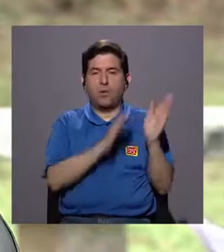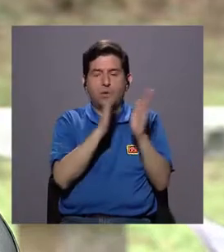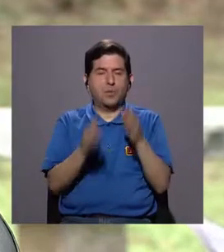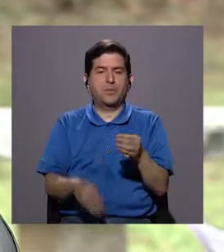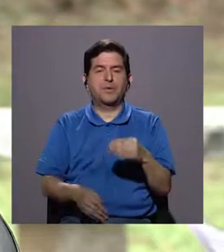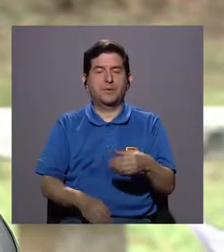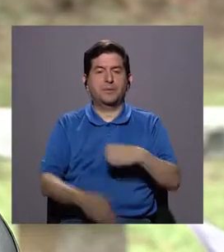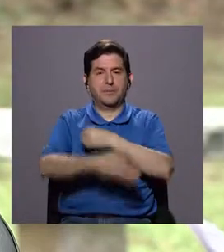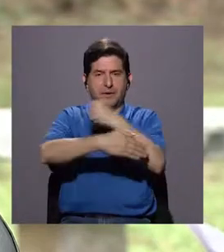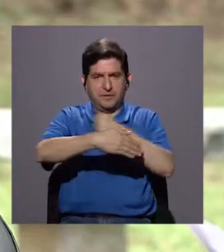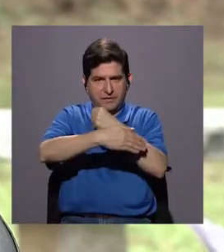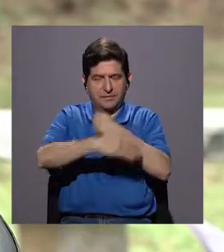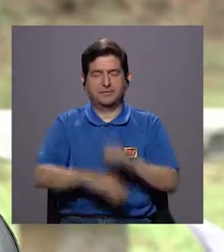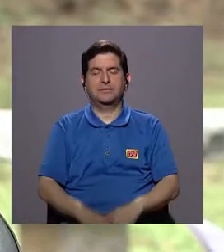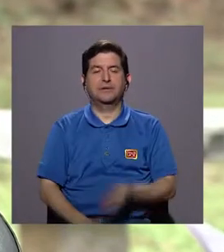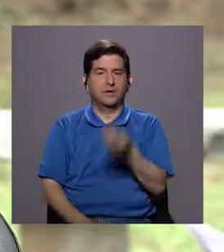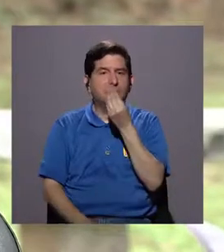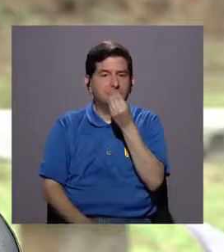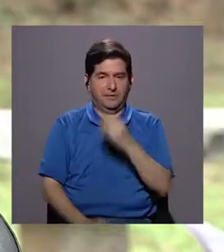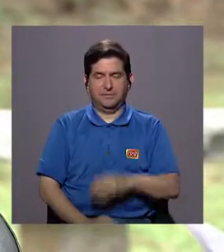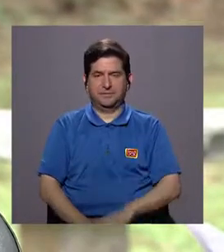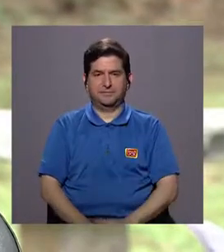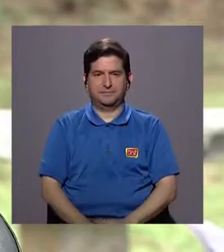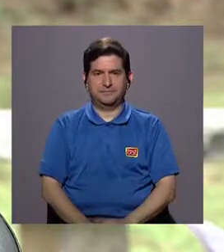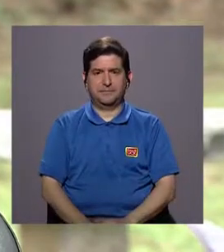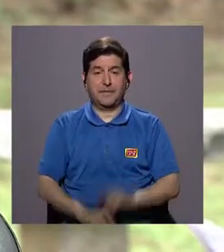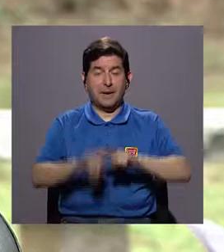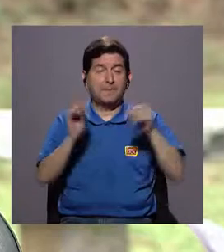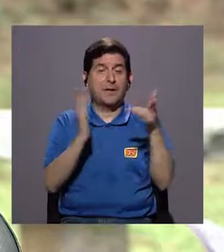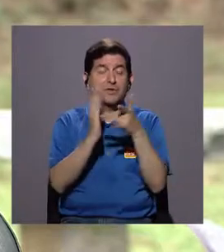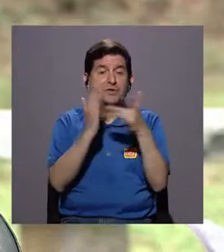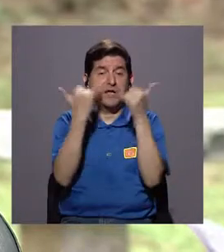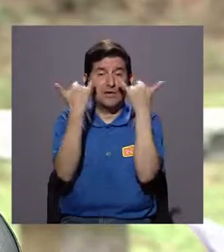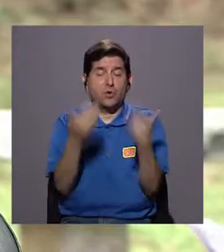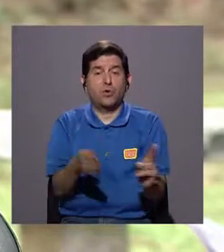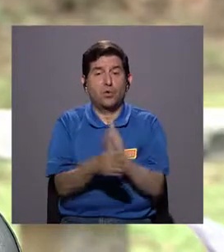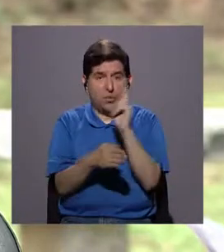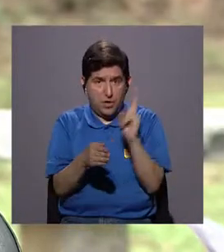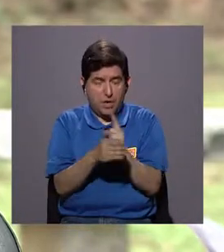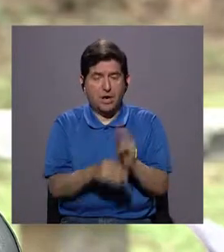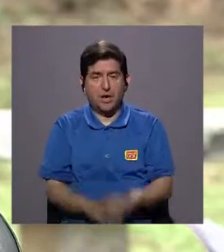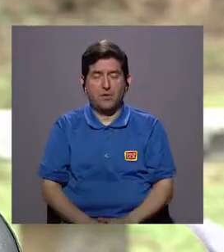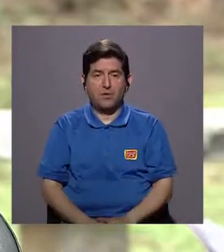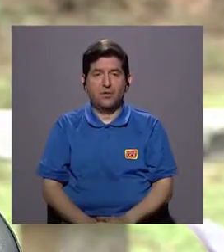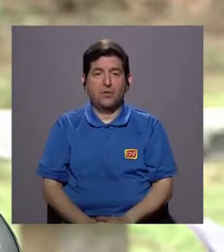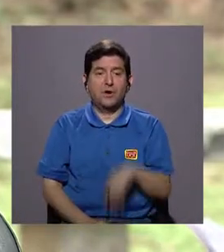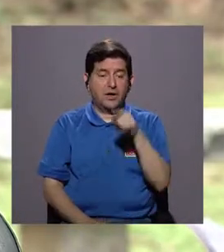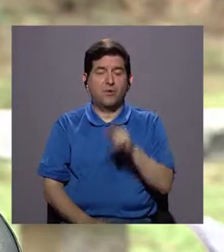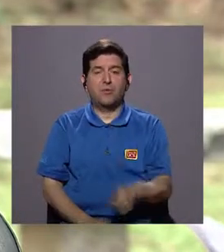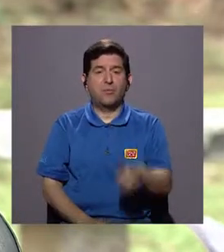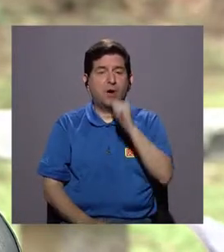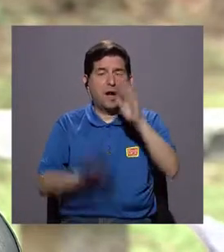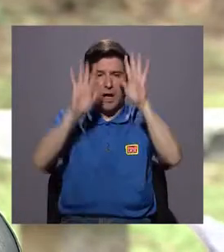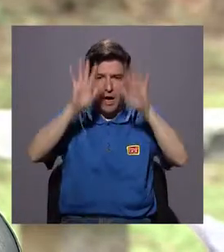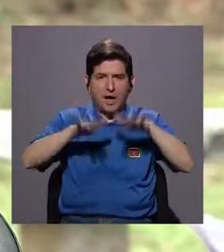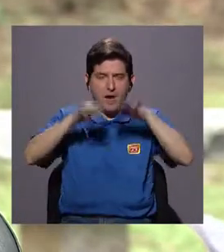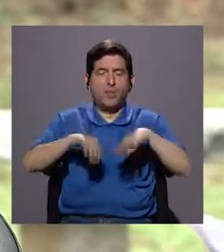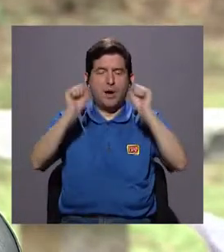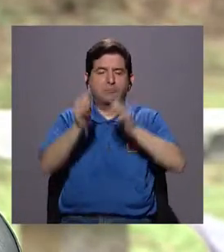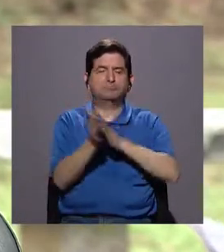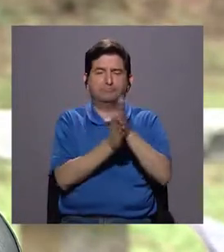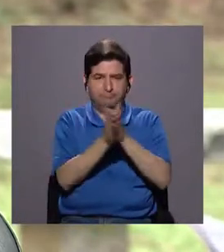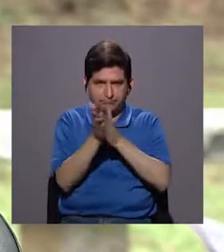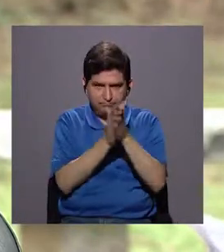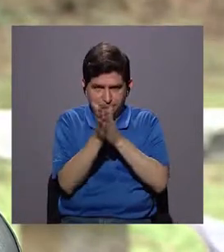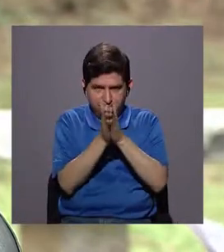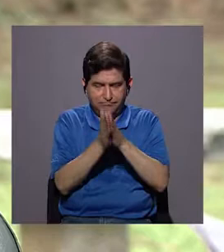preparar nuestros alimentos. Sin embargo, tecnologías ahora que se utilizan, como la cosecha de agua de lluvia, nos permite captar